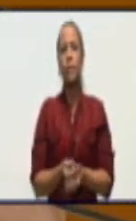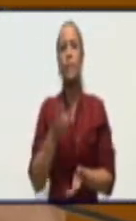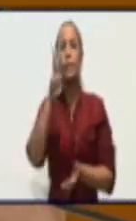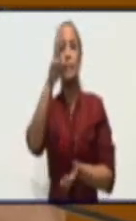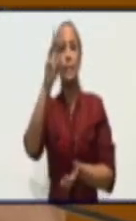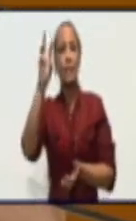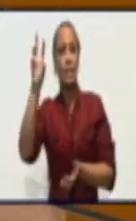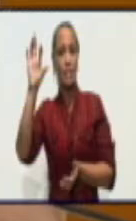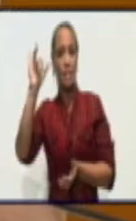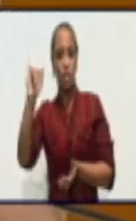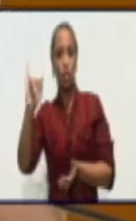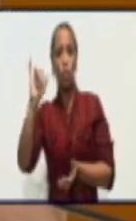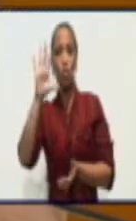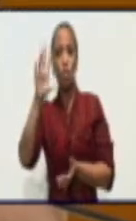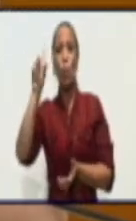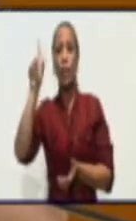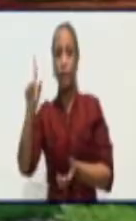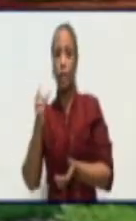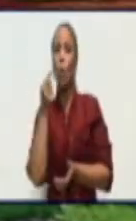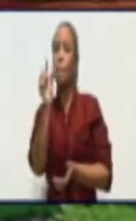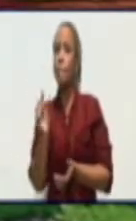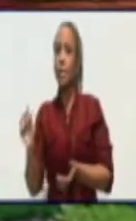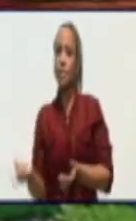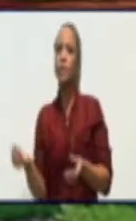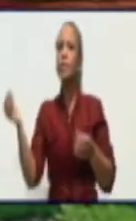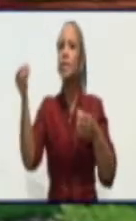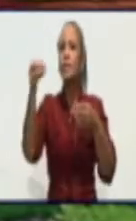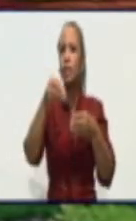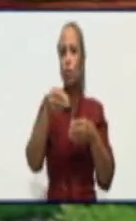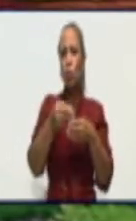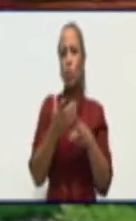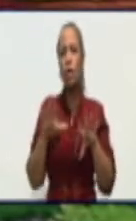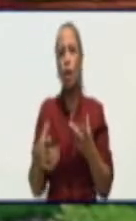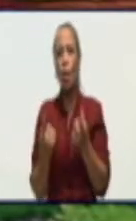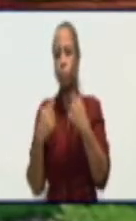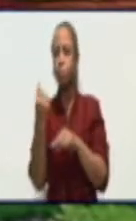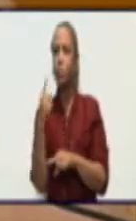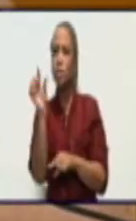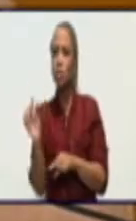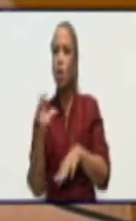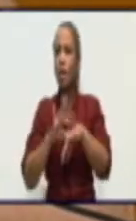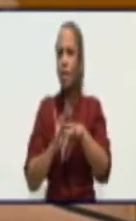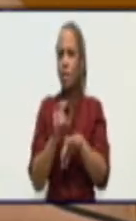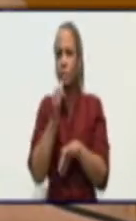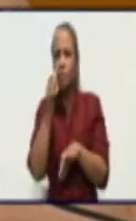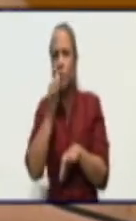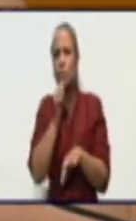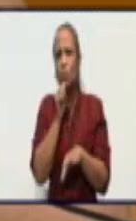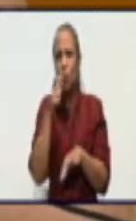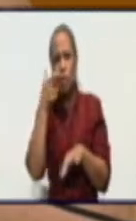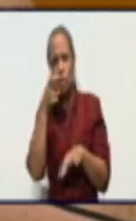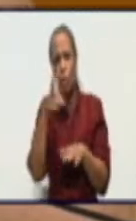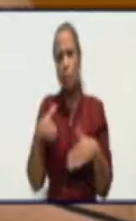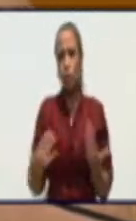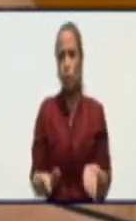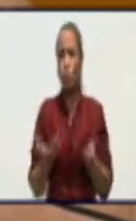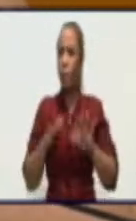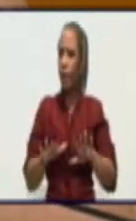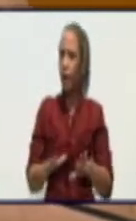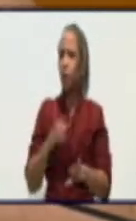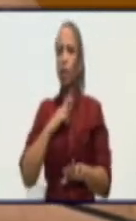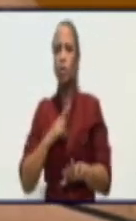hay un paciente. O sea, que ahí se incluyen los pacientes que están sospechosos y que, bueno, están en espera de resultados para